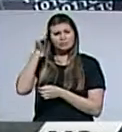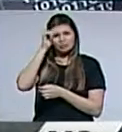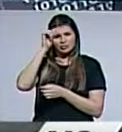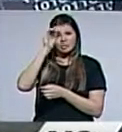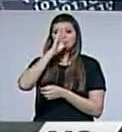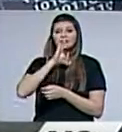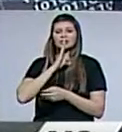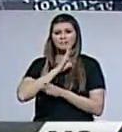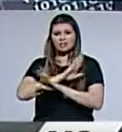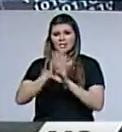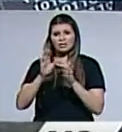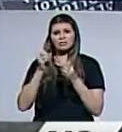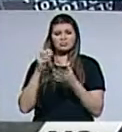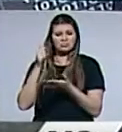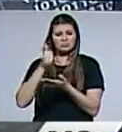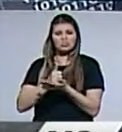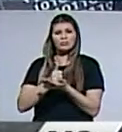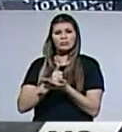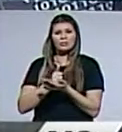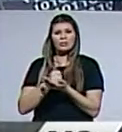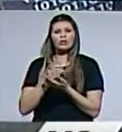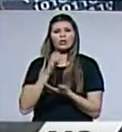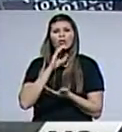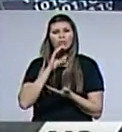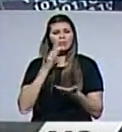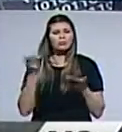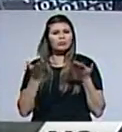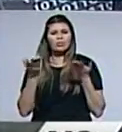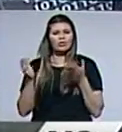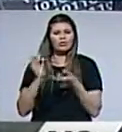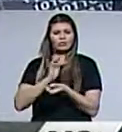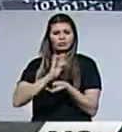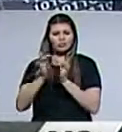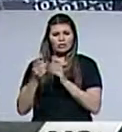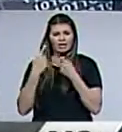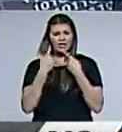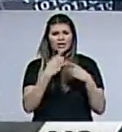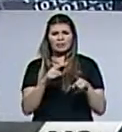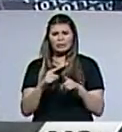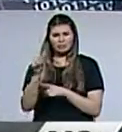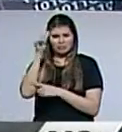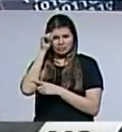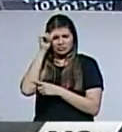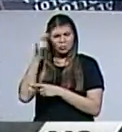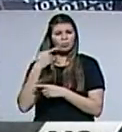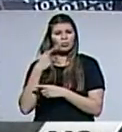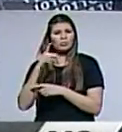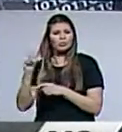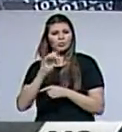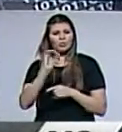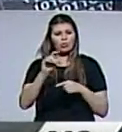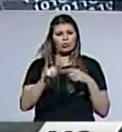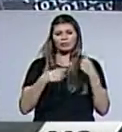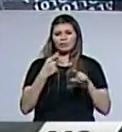cero. Es impresionante. Como si cambiar de la homosexualidad a la heterosexualidad fuera algo tan